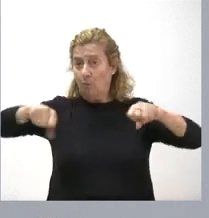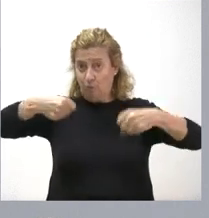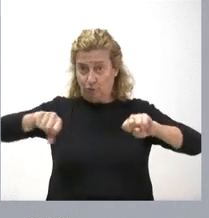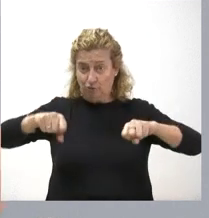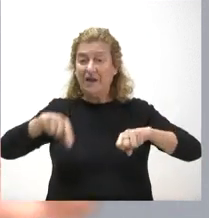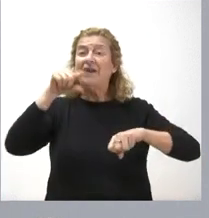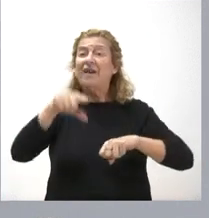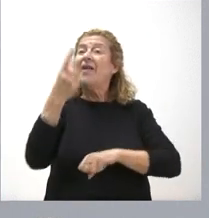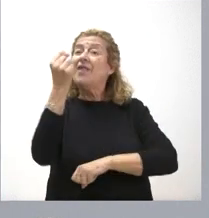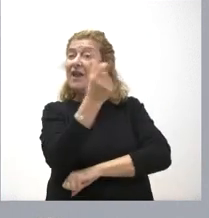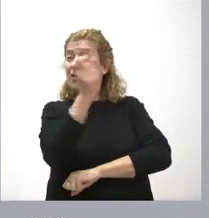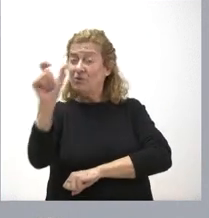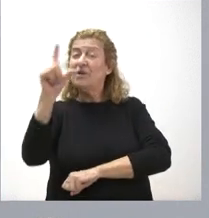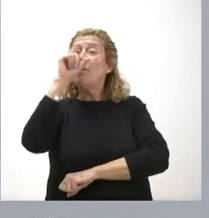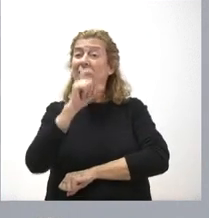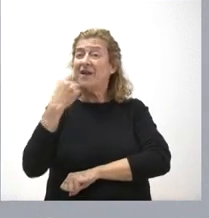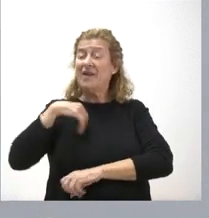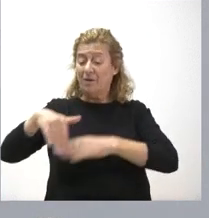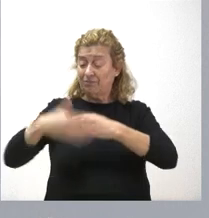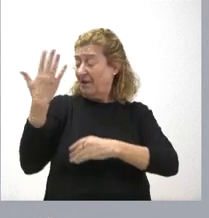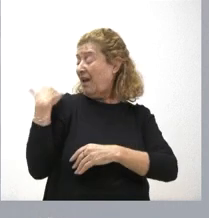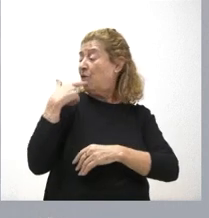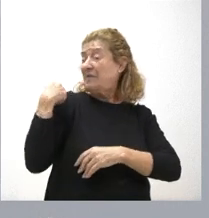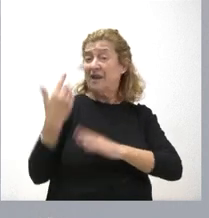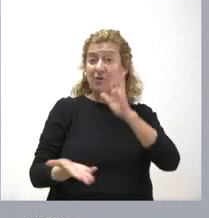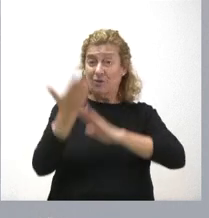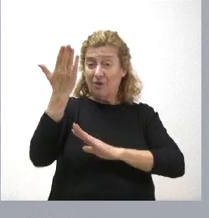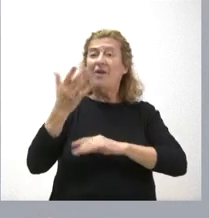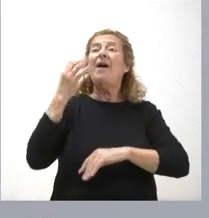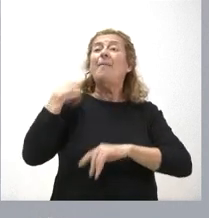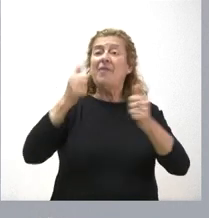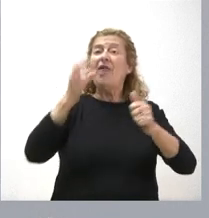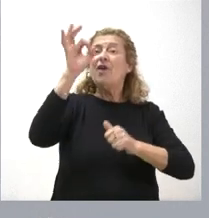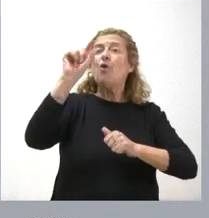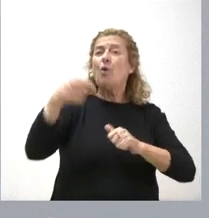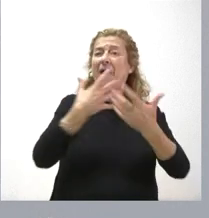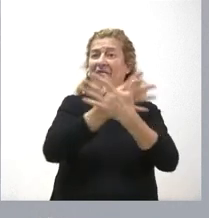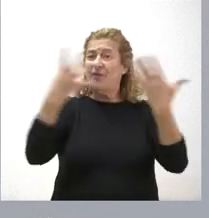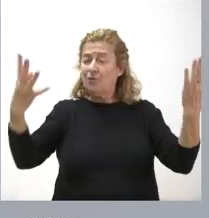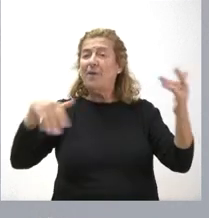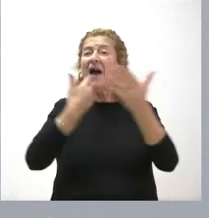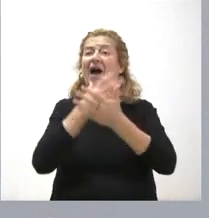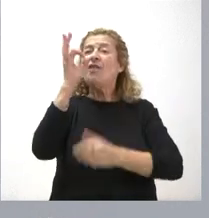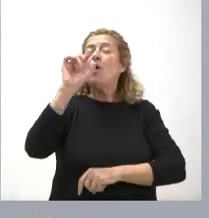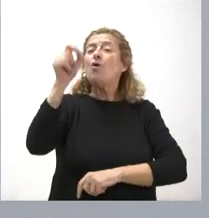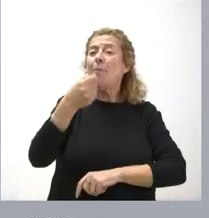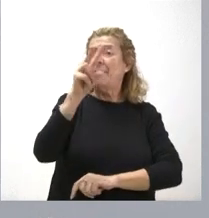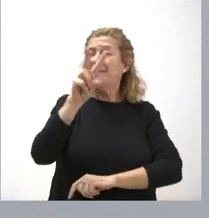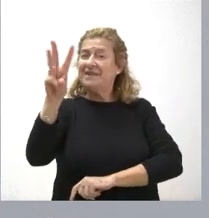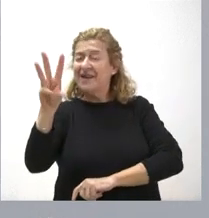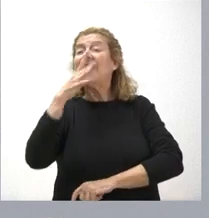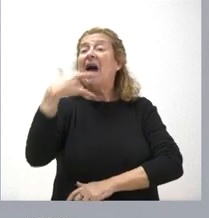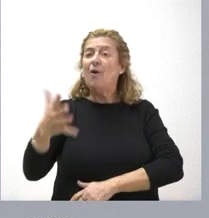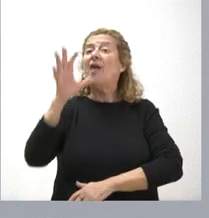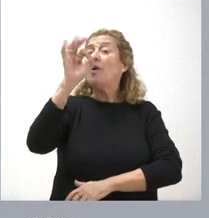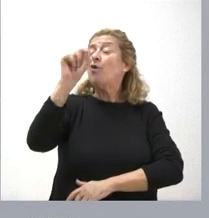Estas cantidades, si ustedes recuerdan, se actualizaron este mismo año, que pasaron de los 0,19 a los 0,23 euros y ahora pasamos de